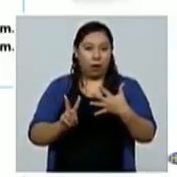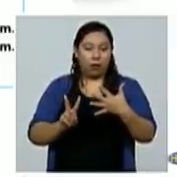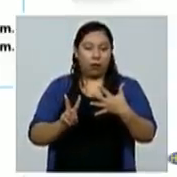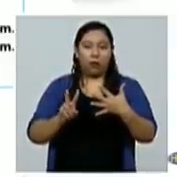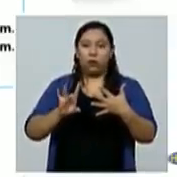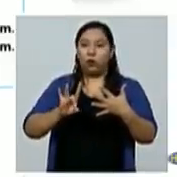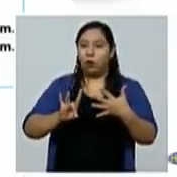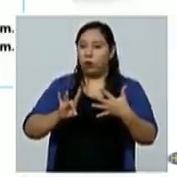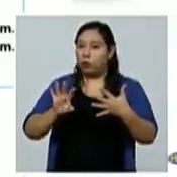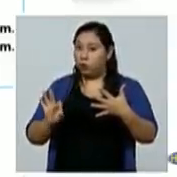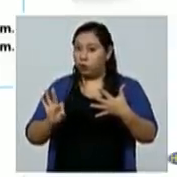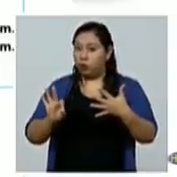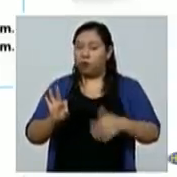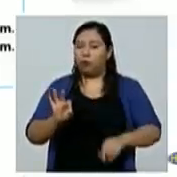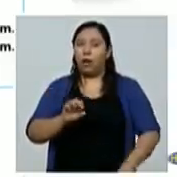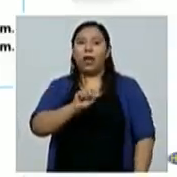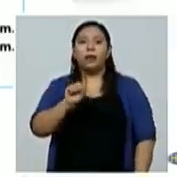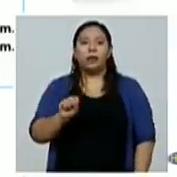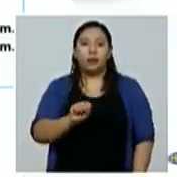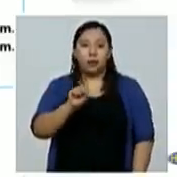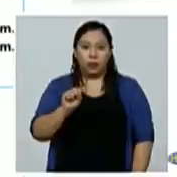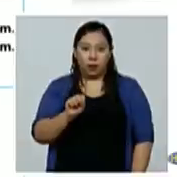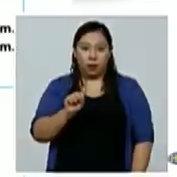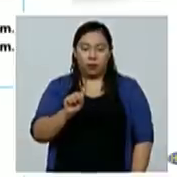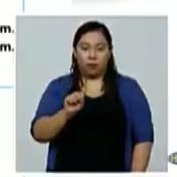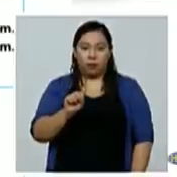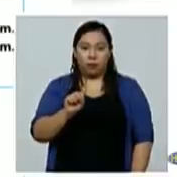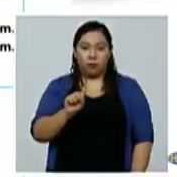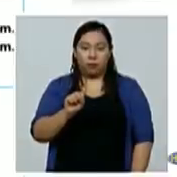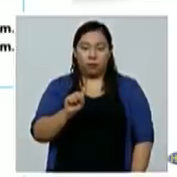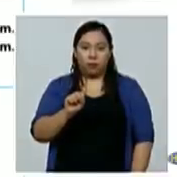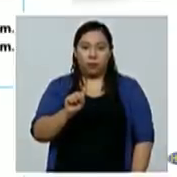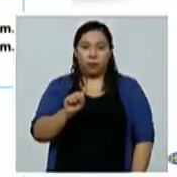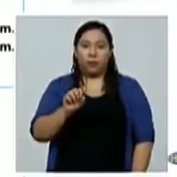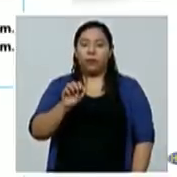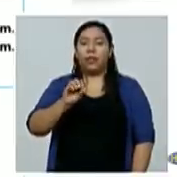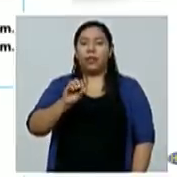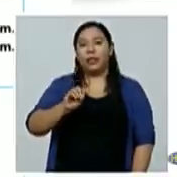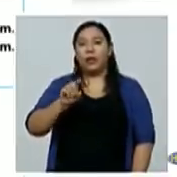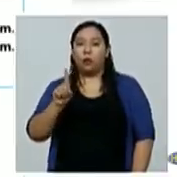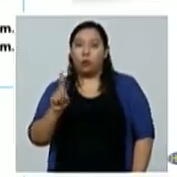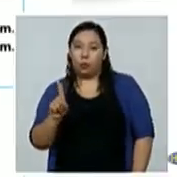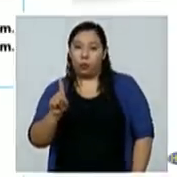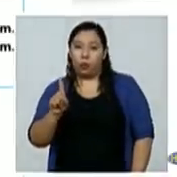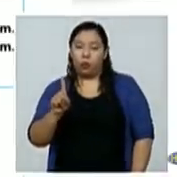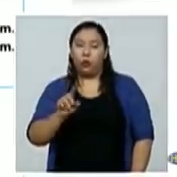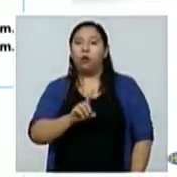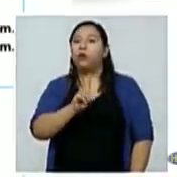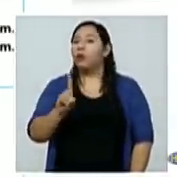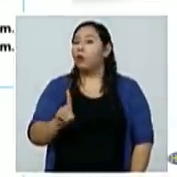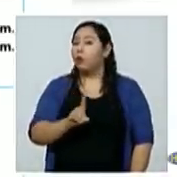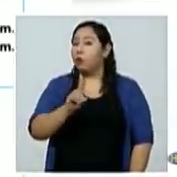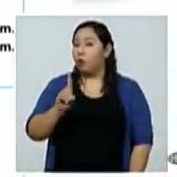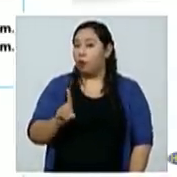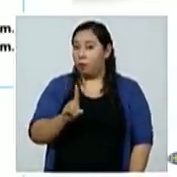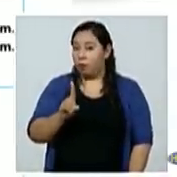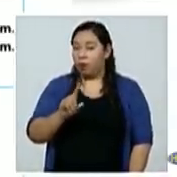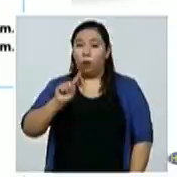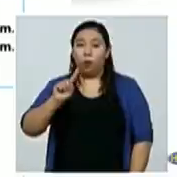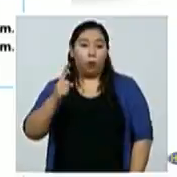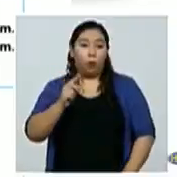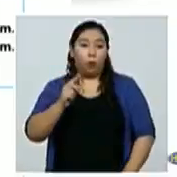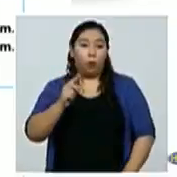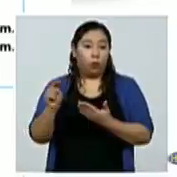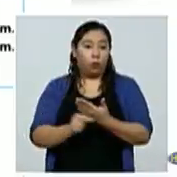de octubre, el 8 y el 9. Sábado, 31 de octubre, el 0 y el 1. El domingo, primero de